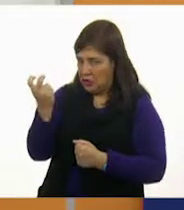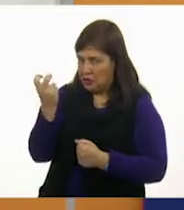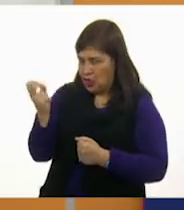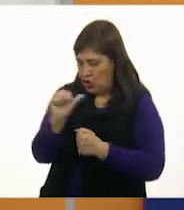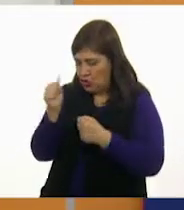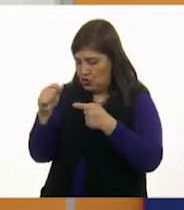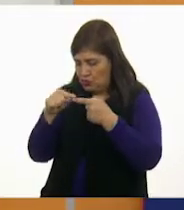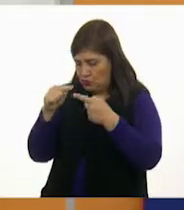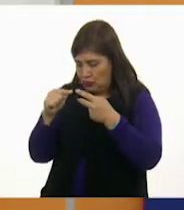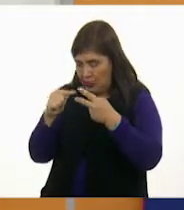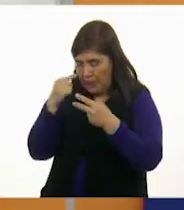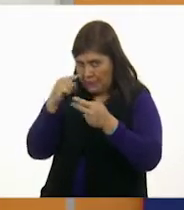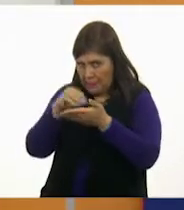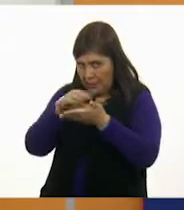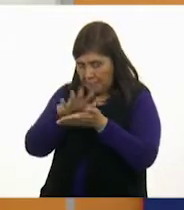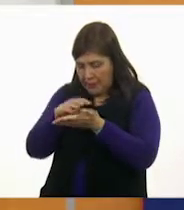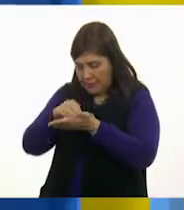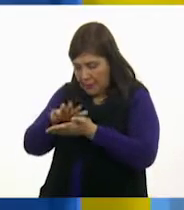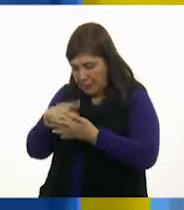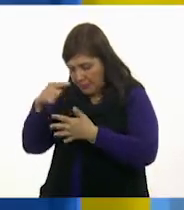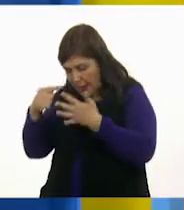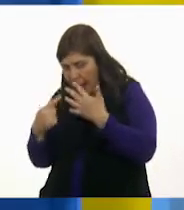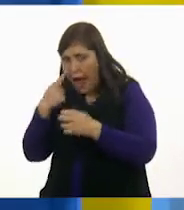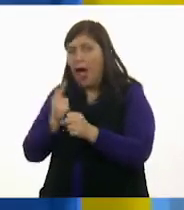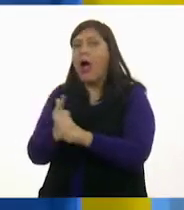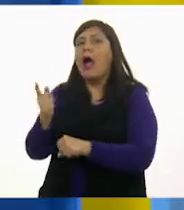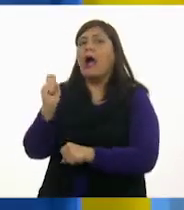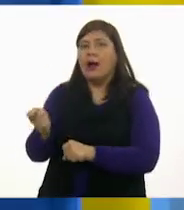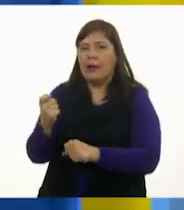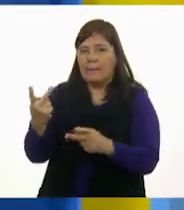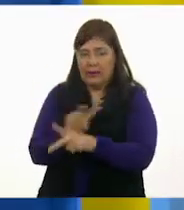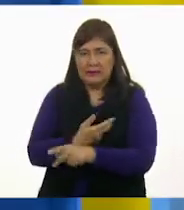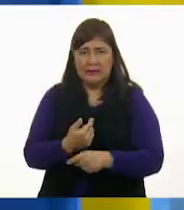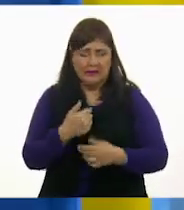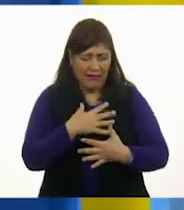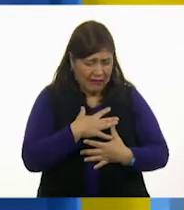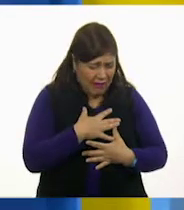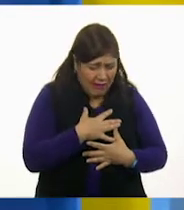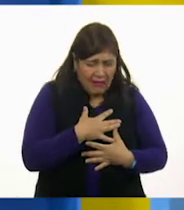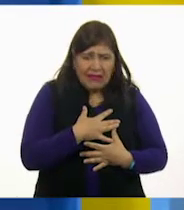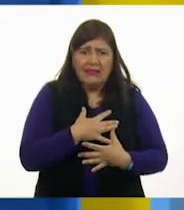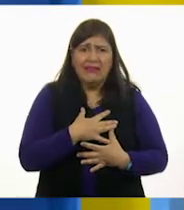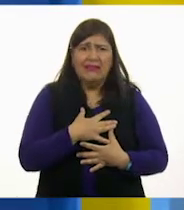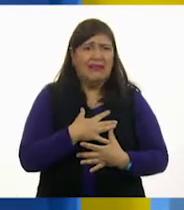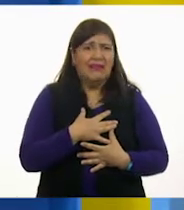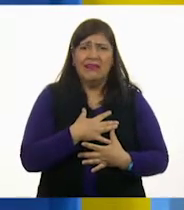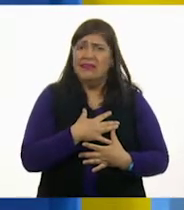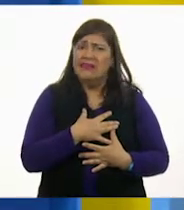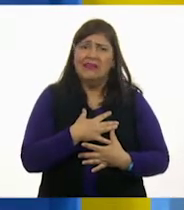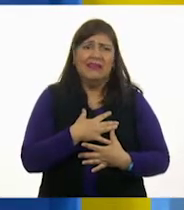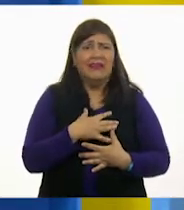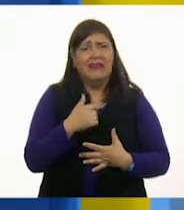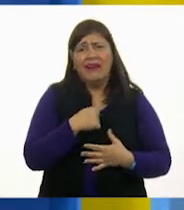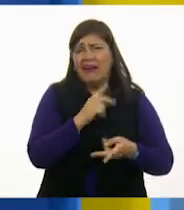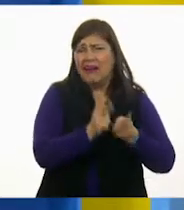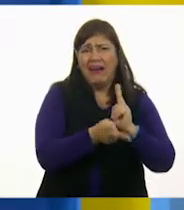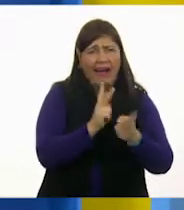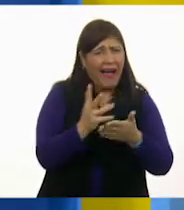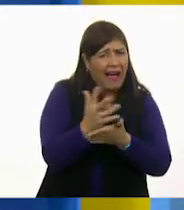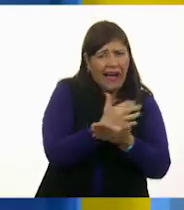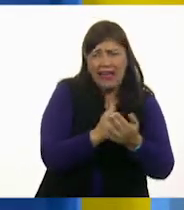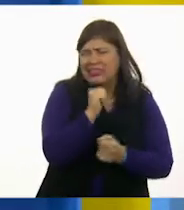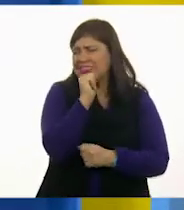tendremos que anotar para poder definir qué es lo que tienes. Y además siento que no tengo ganas de hablar con nadie.